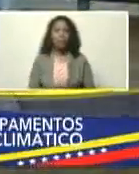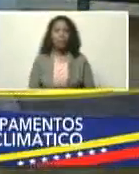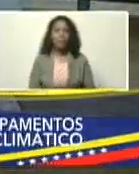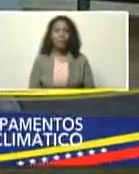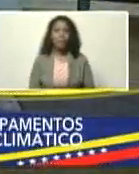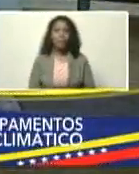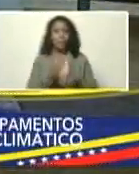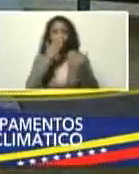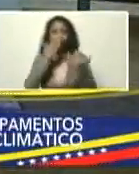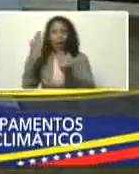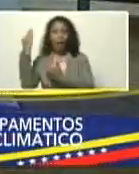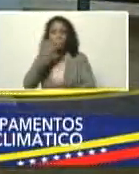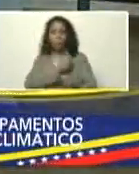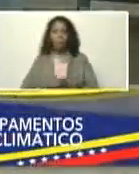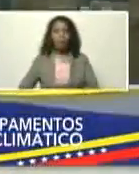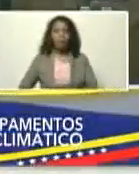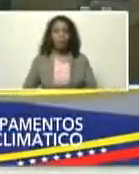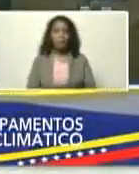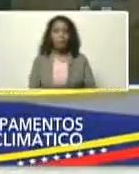Adelante, presidente.